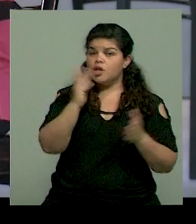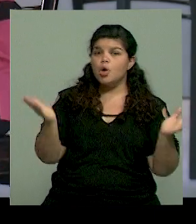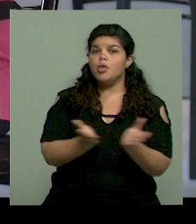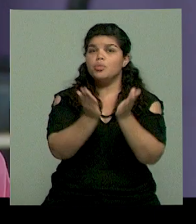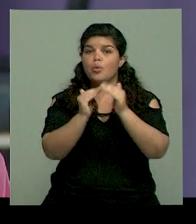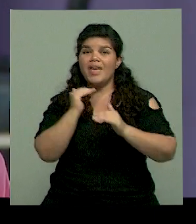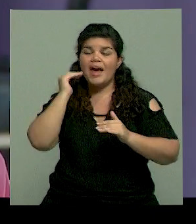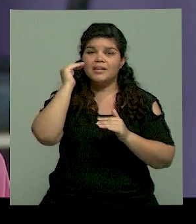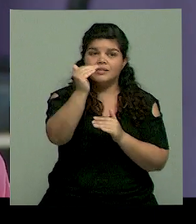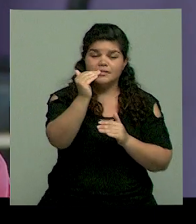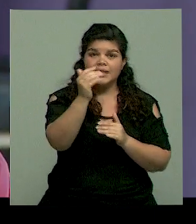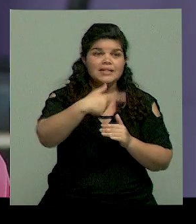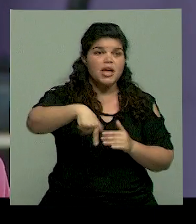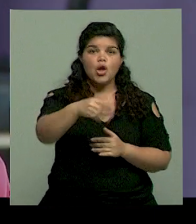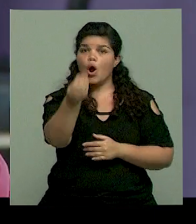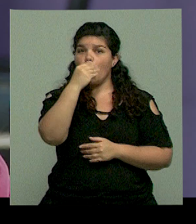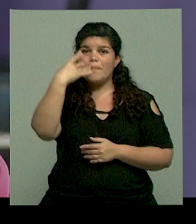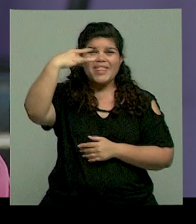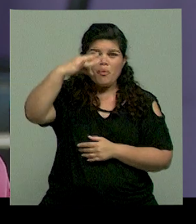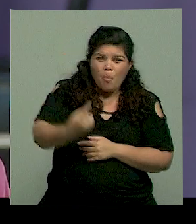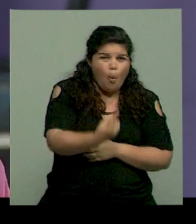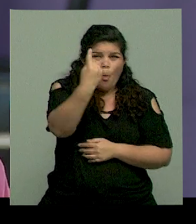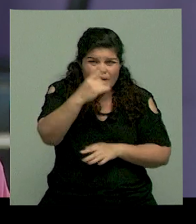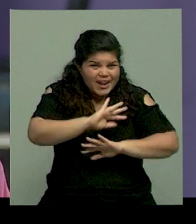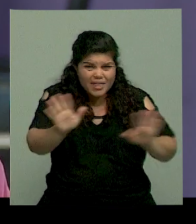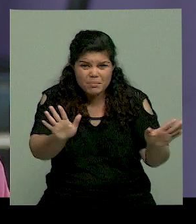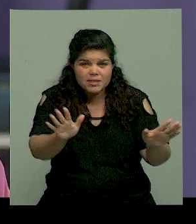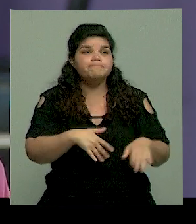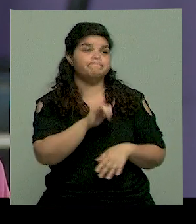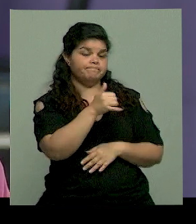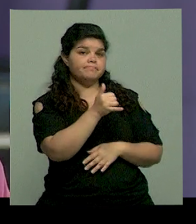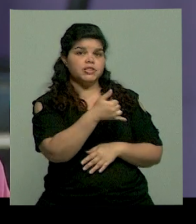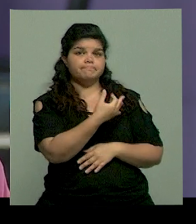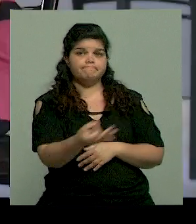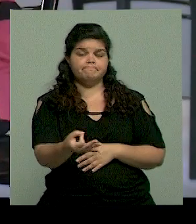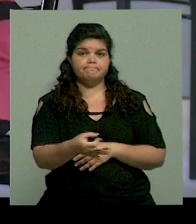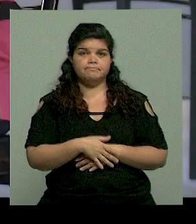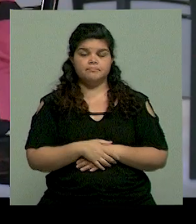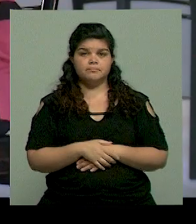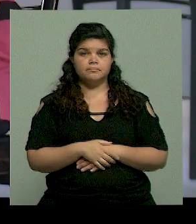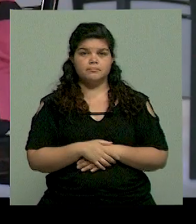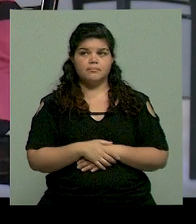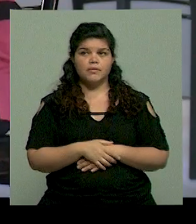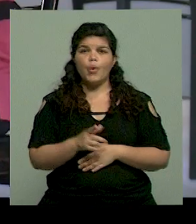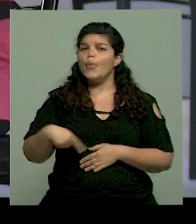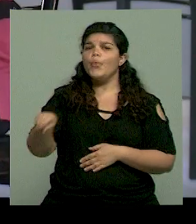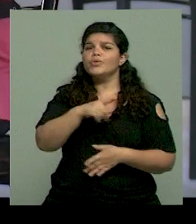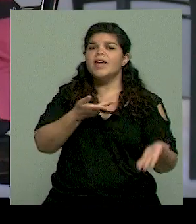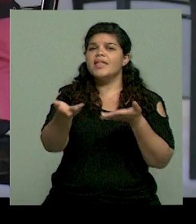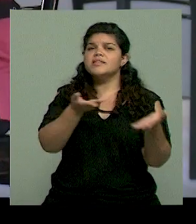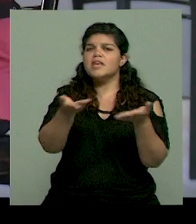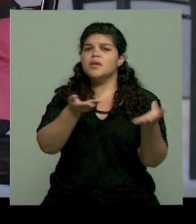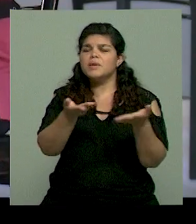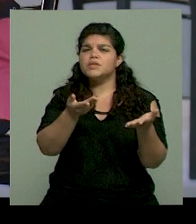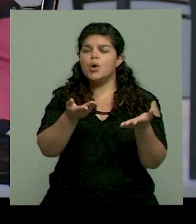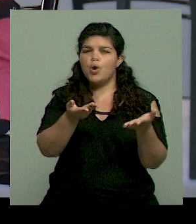superior con una comida. Con una sola comida al día. ¿Y cuáles servicios que están brindando ustedes además